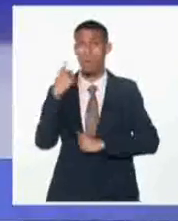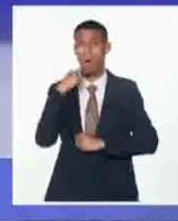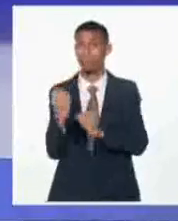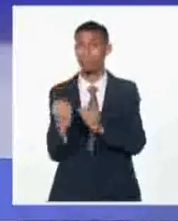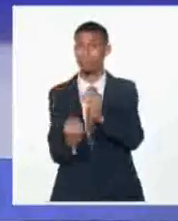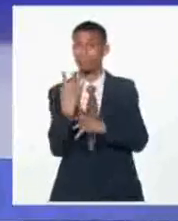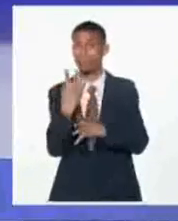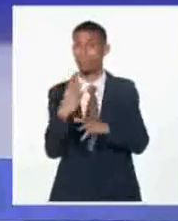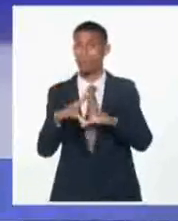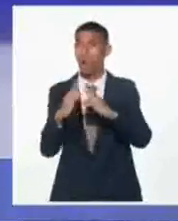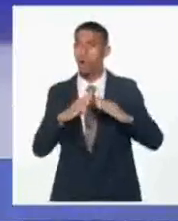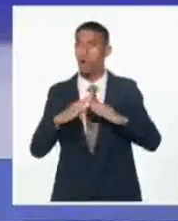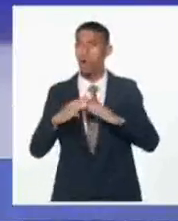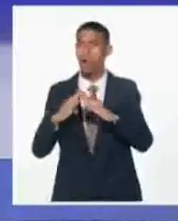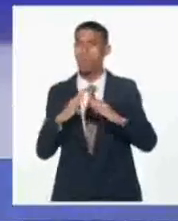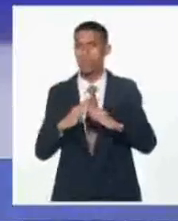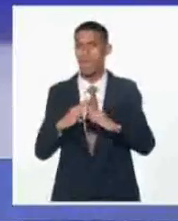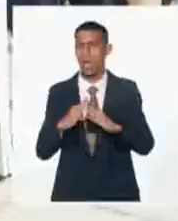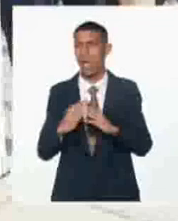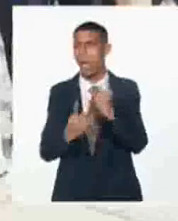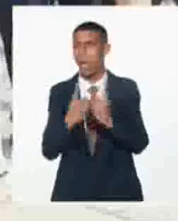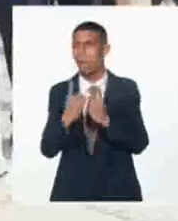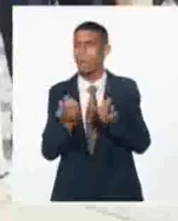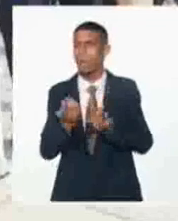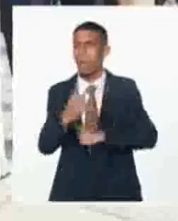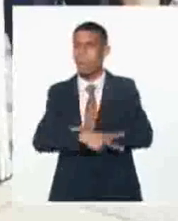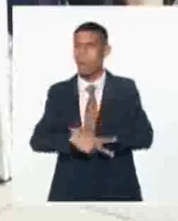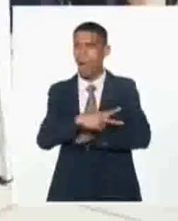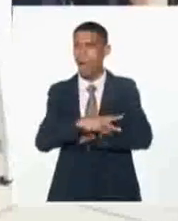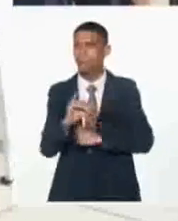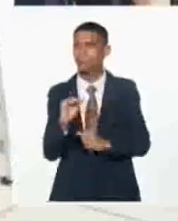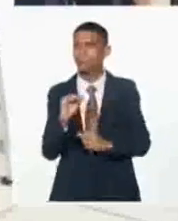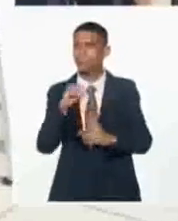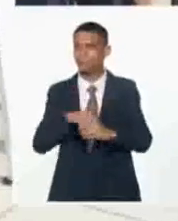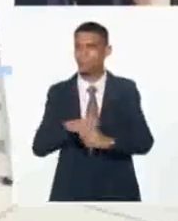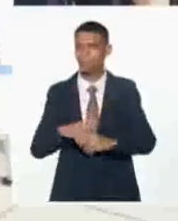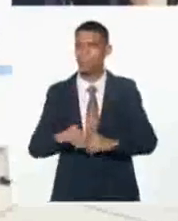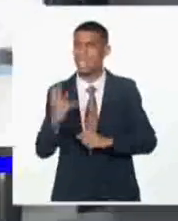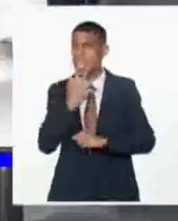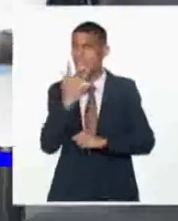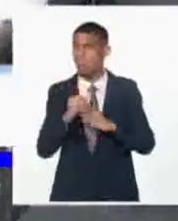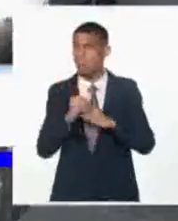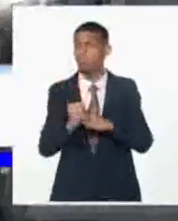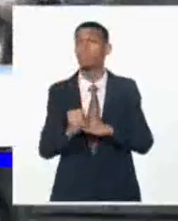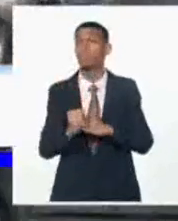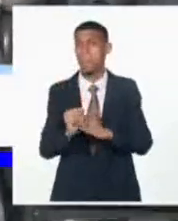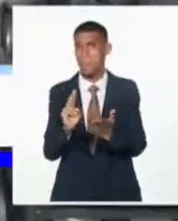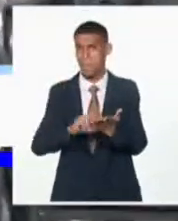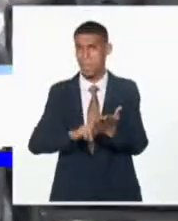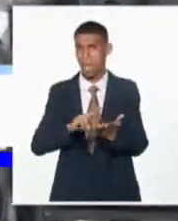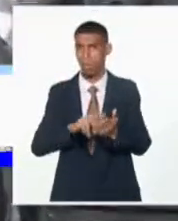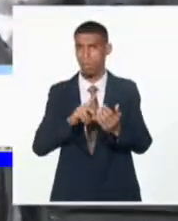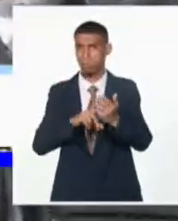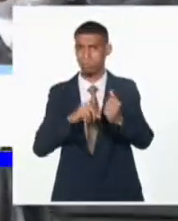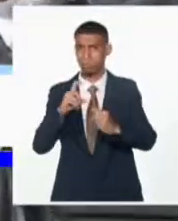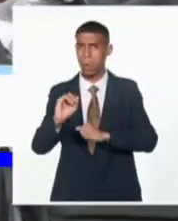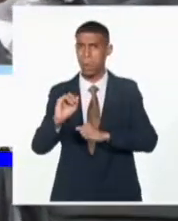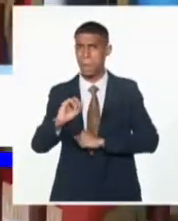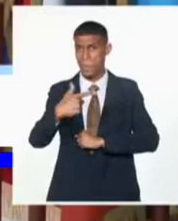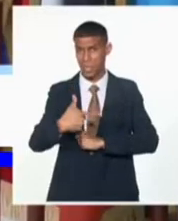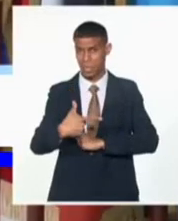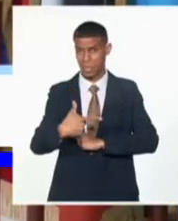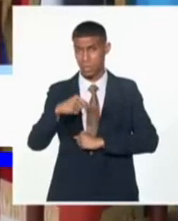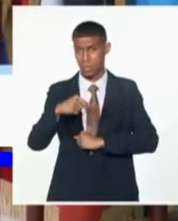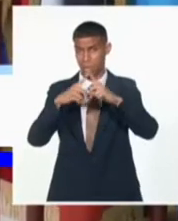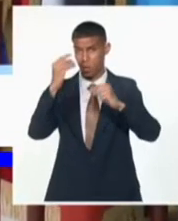Comunidad de Estados del Caribe, CARICOM. La actividad estuvo presidida por el miembro del Buro Político del Comité Central del Partido y Vicepresidente de la